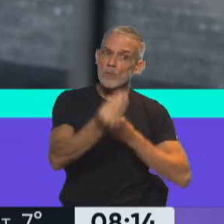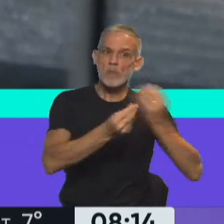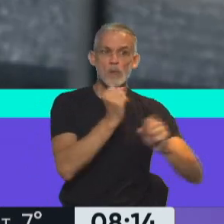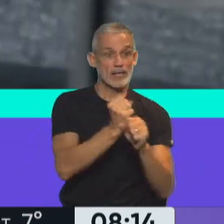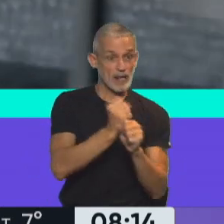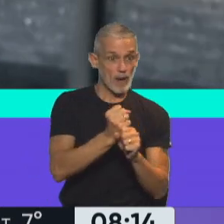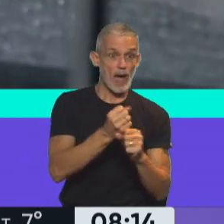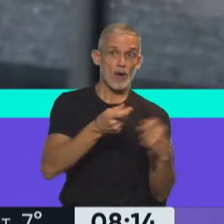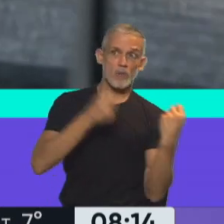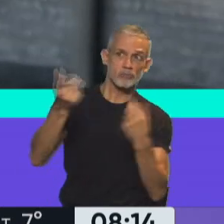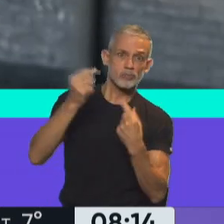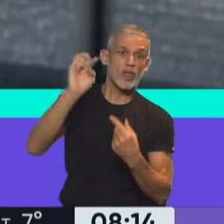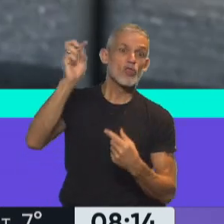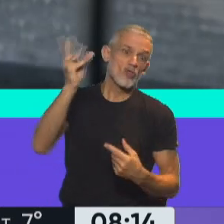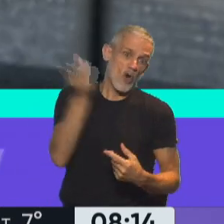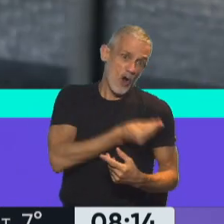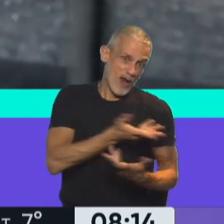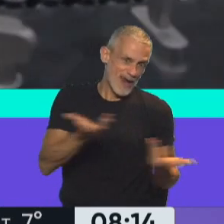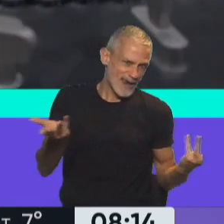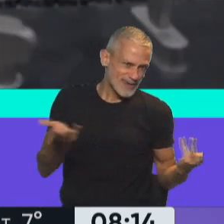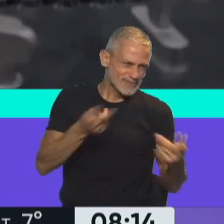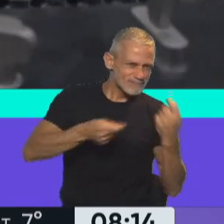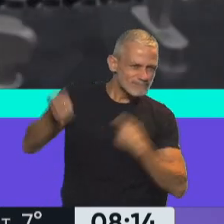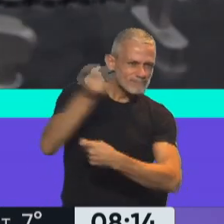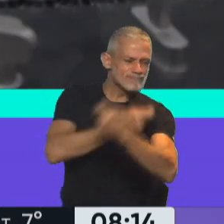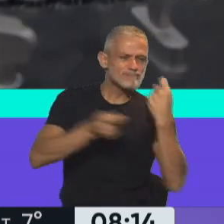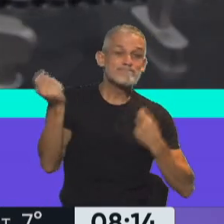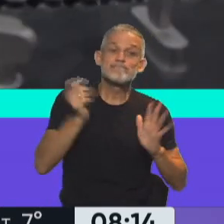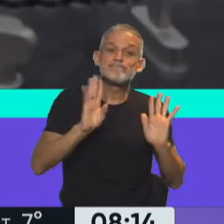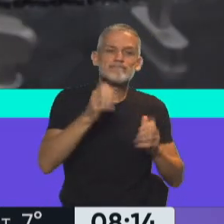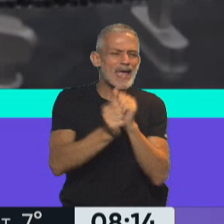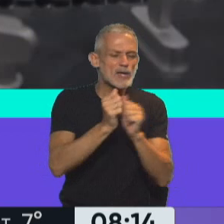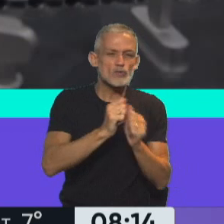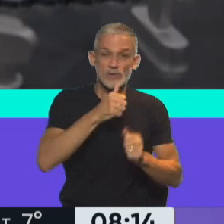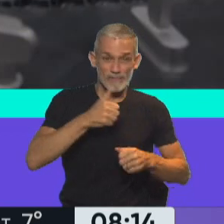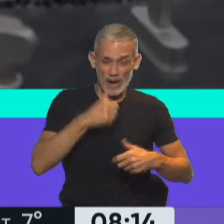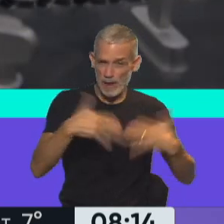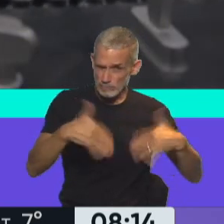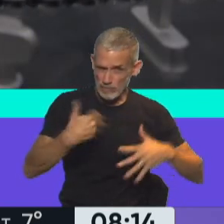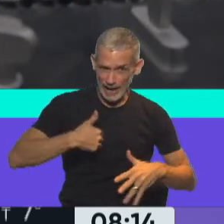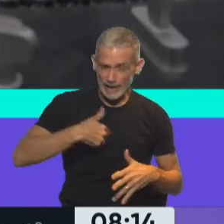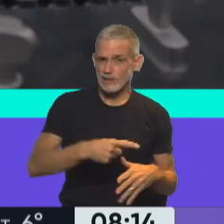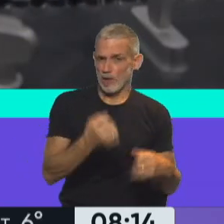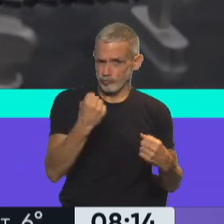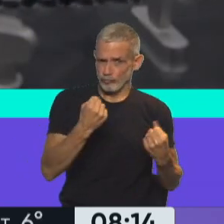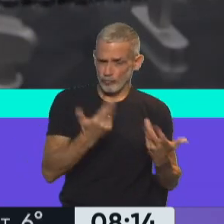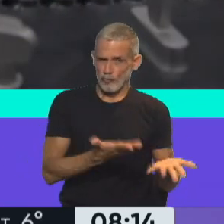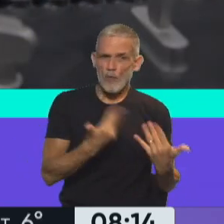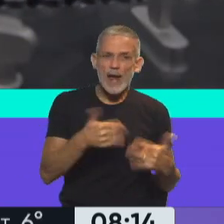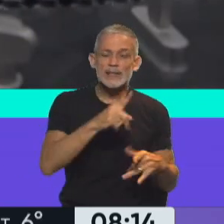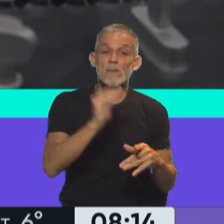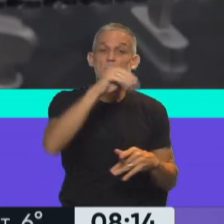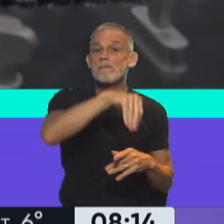divisas para la Argentina este tipo de industria, la industria farmacéutica argentina es una industria muy potente, que en este caso se ve